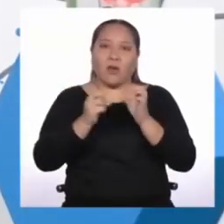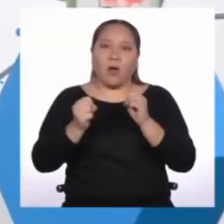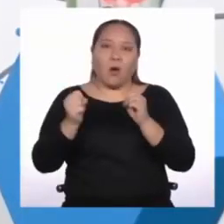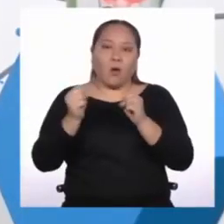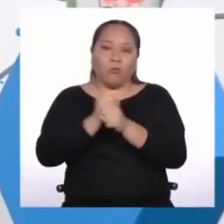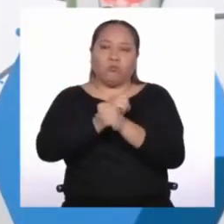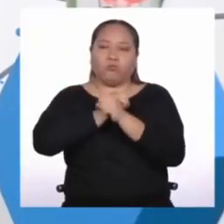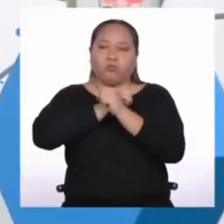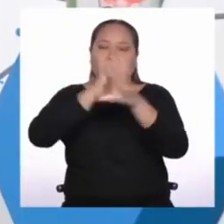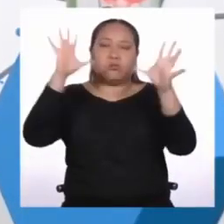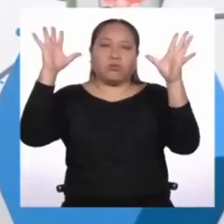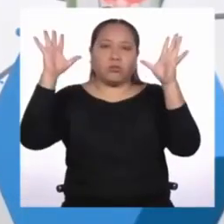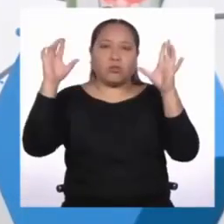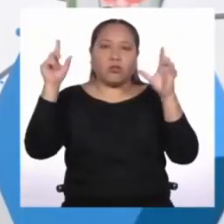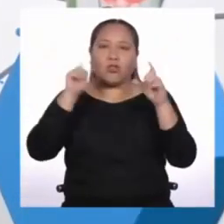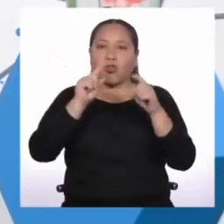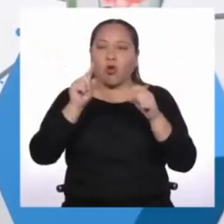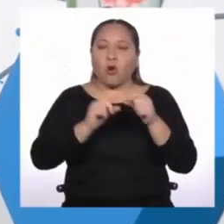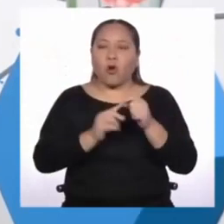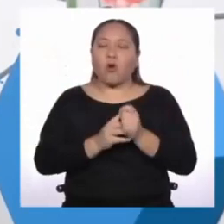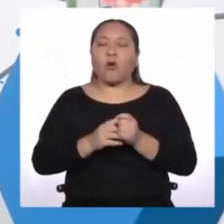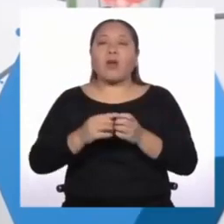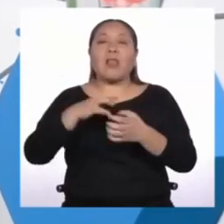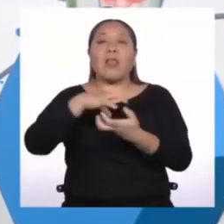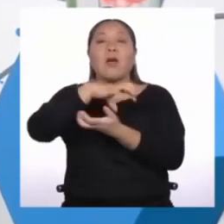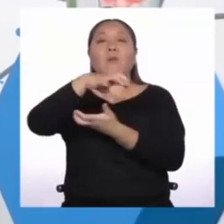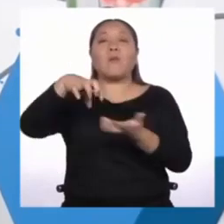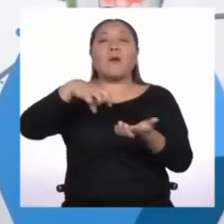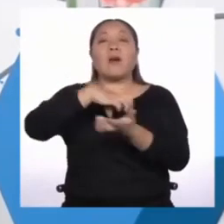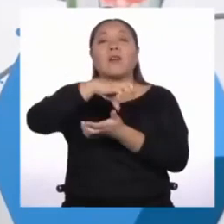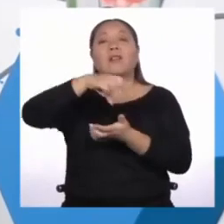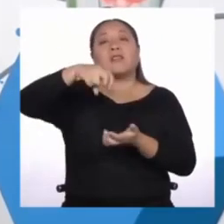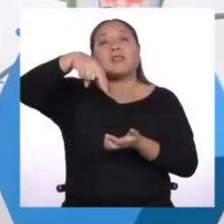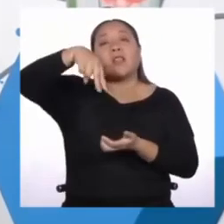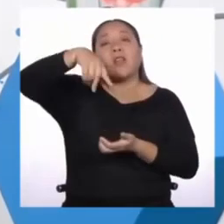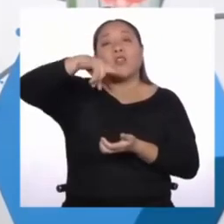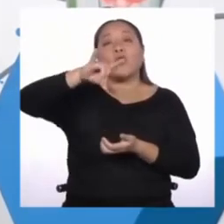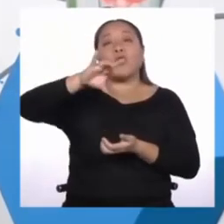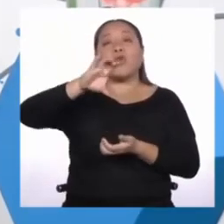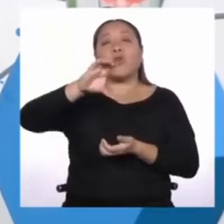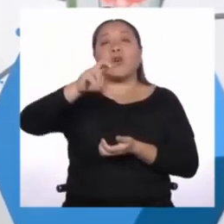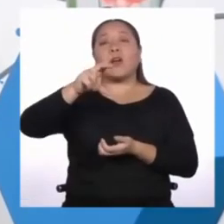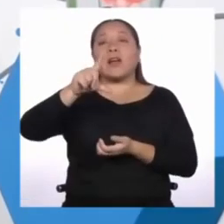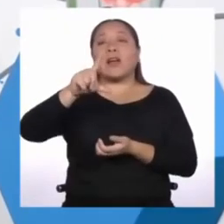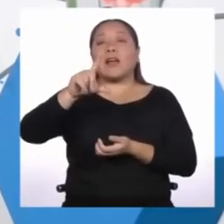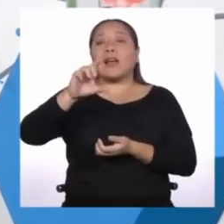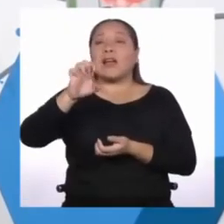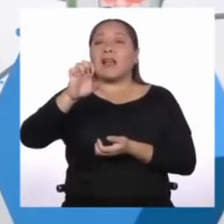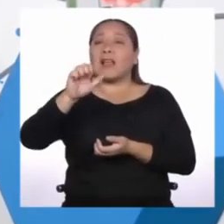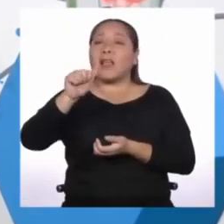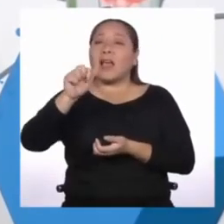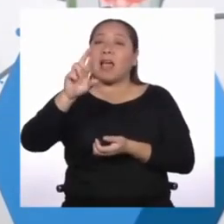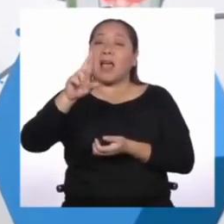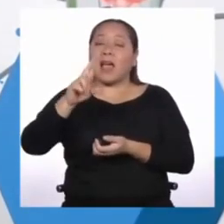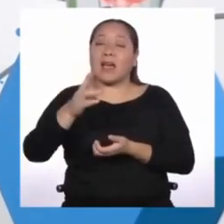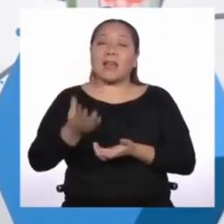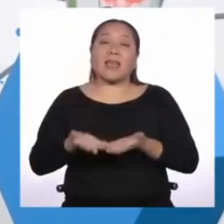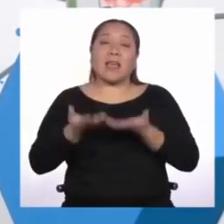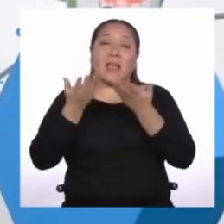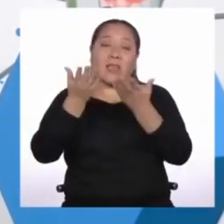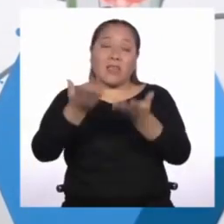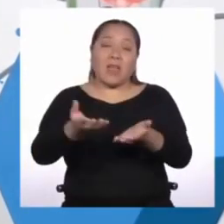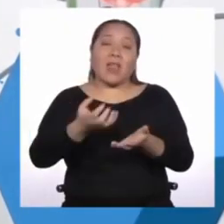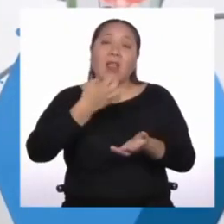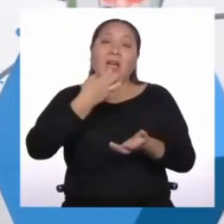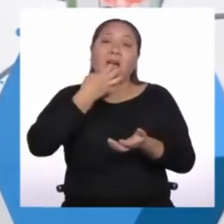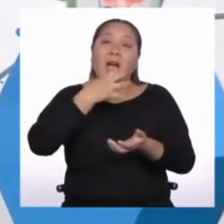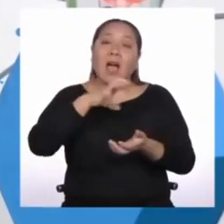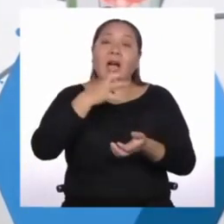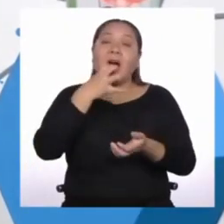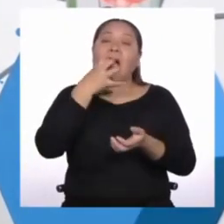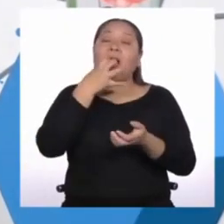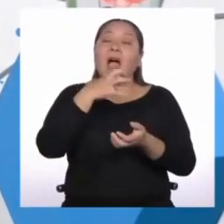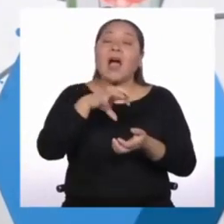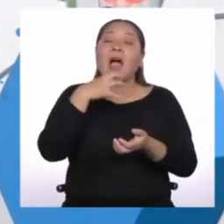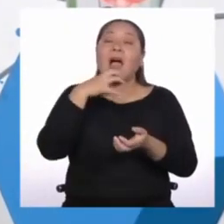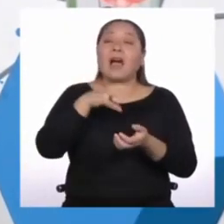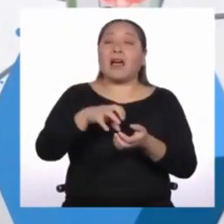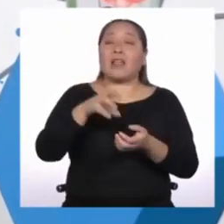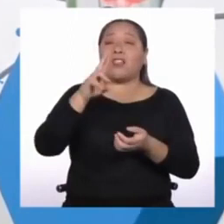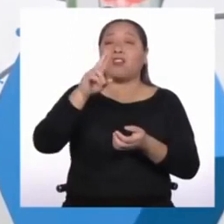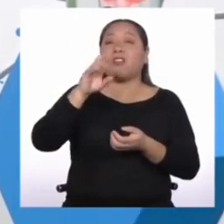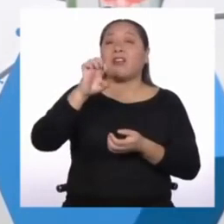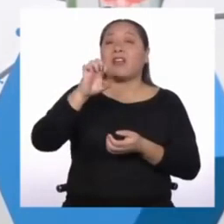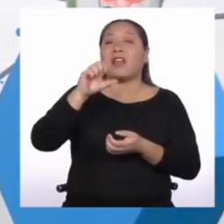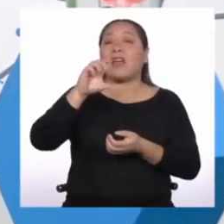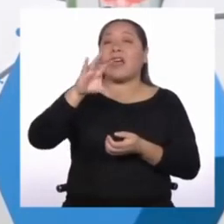la fisión nuclear que se da en ciertos elementos, que a su vez producen calor en los reactores nucleares, que finalmente serán